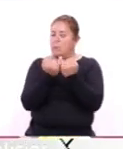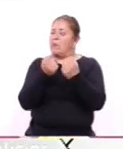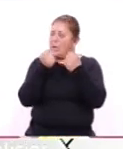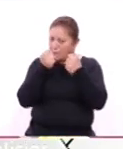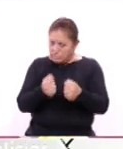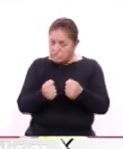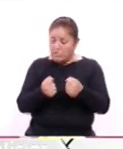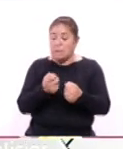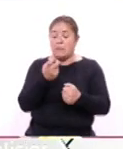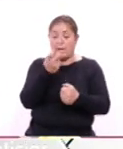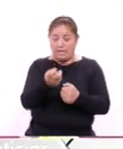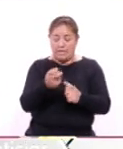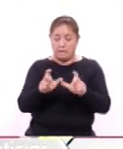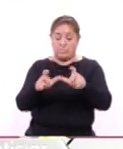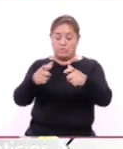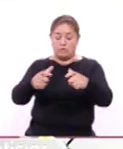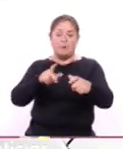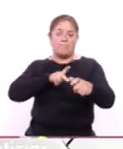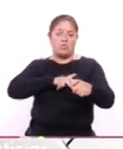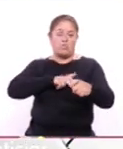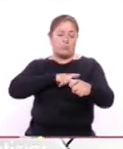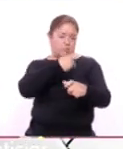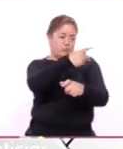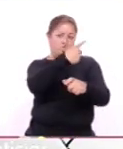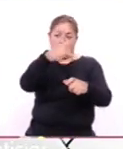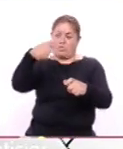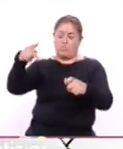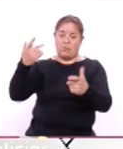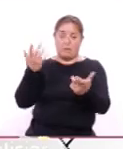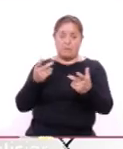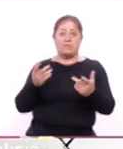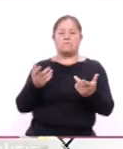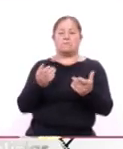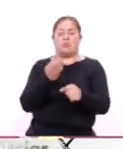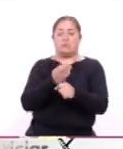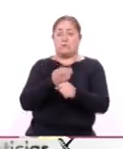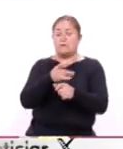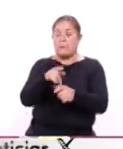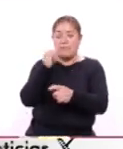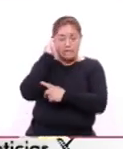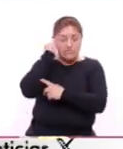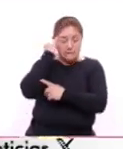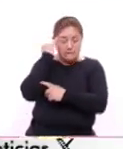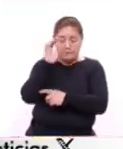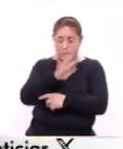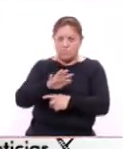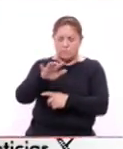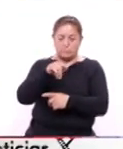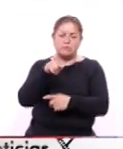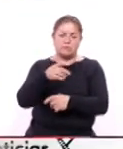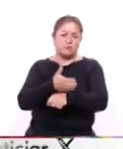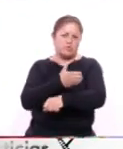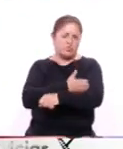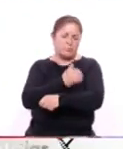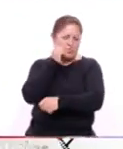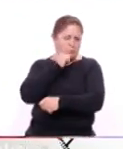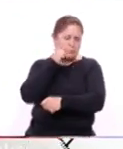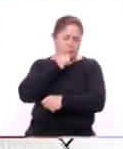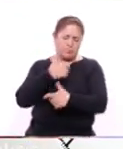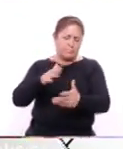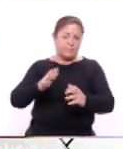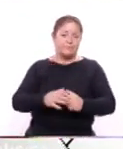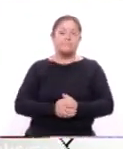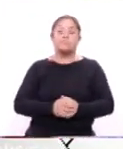comunidades indígenas y sean ellas mismas quienes los acompañen con el resto de la sociedad. De igual forma, la